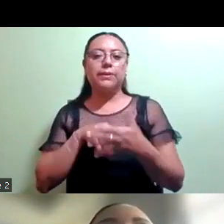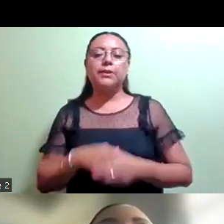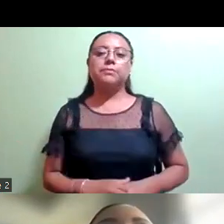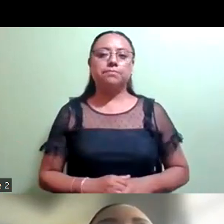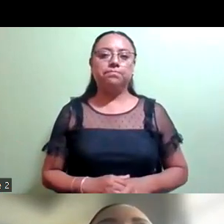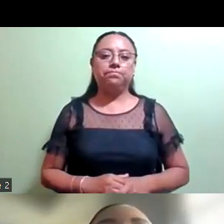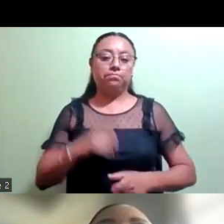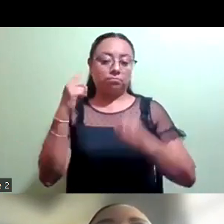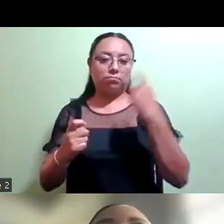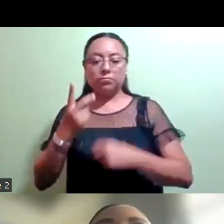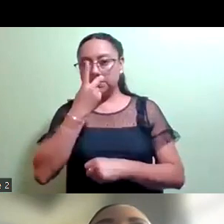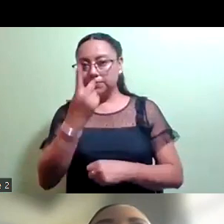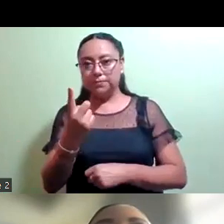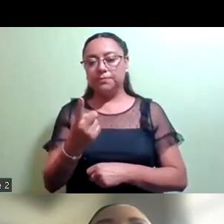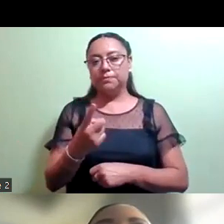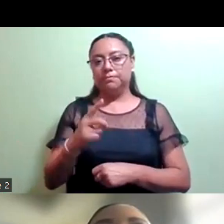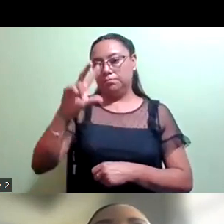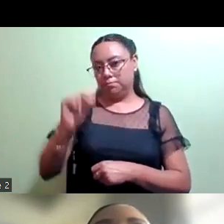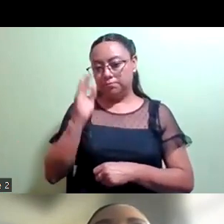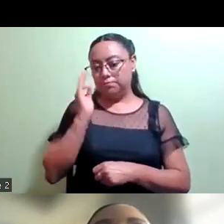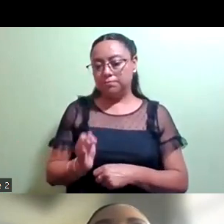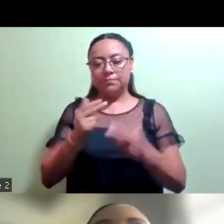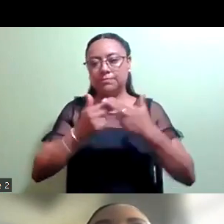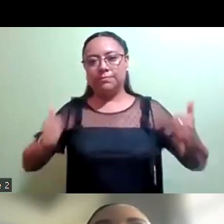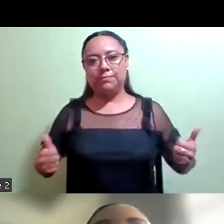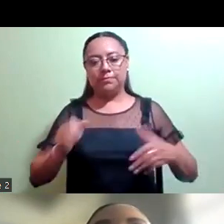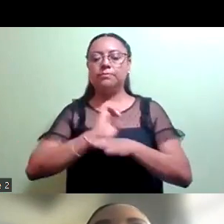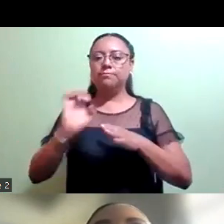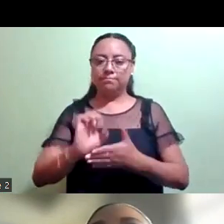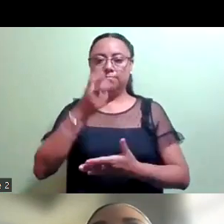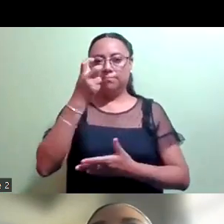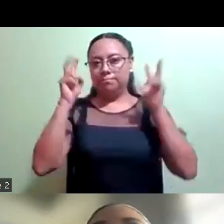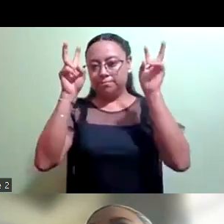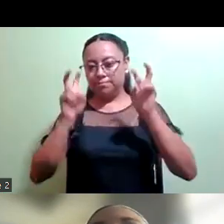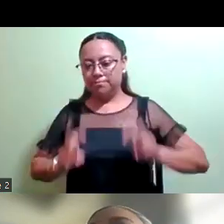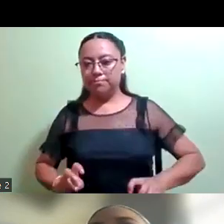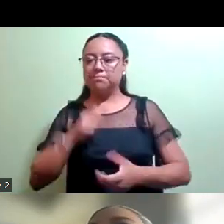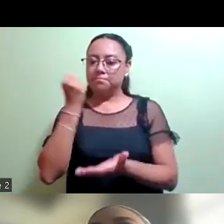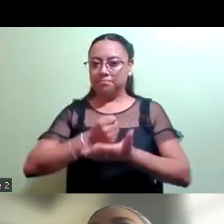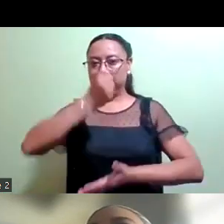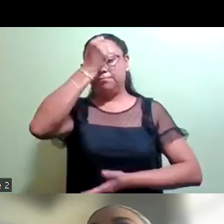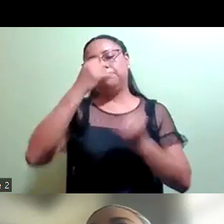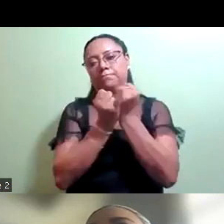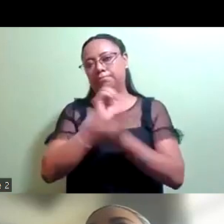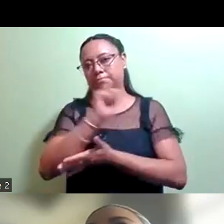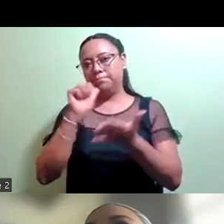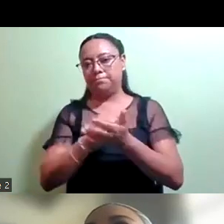Toda vez que nadie se pronunció en contra, se aprueba el orden del día de esta sesión, así como el acta de la sesión anterior. Cumplí la instrucción, diputado presidente.